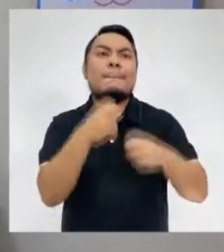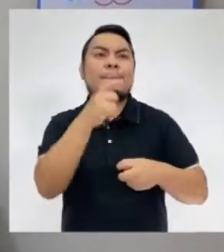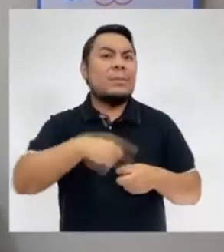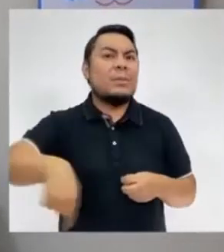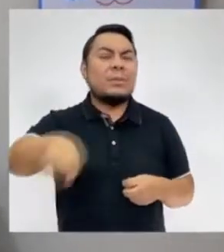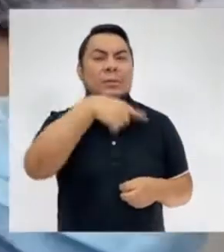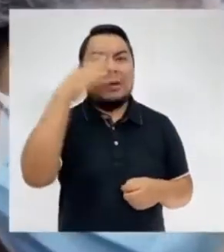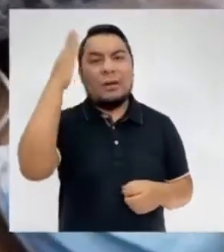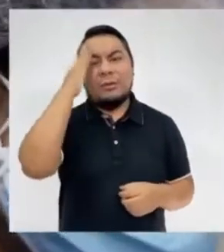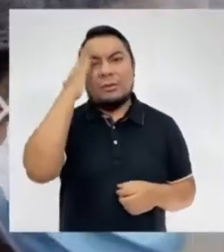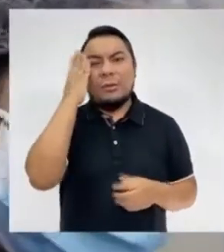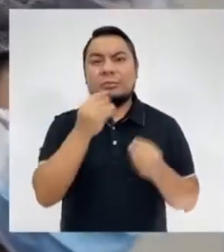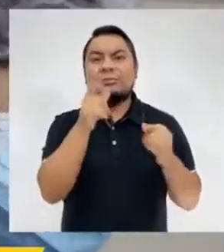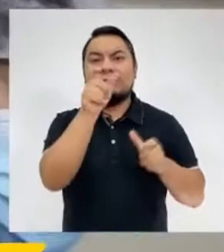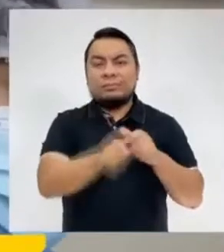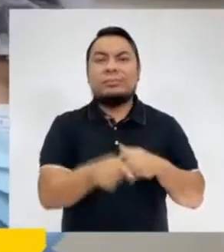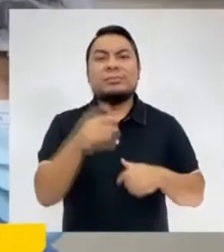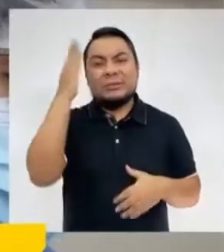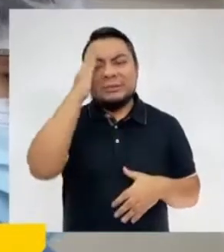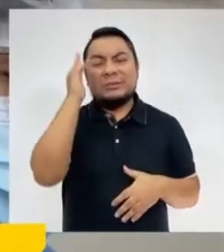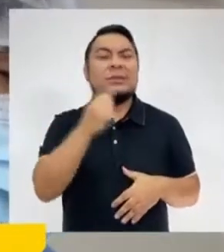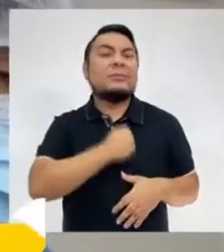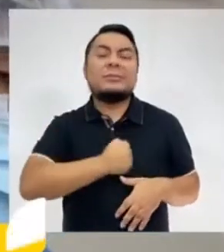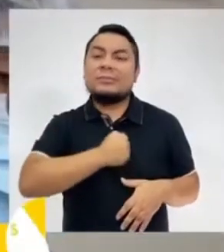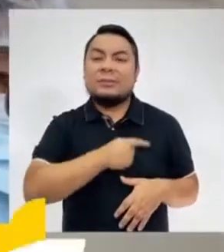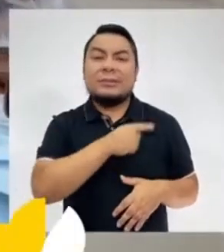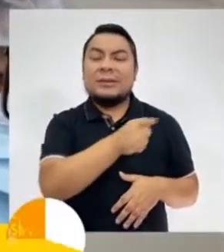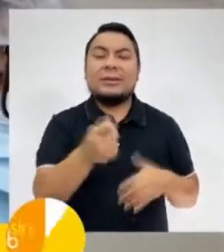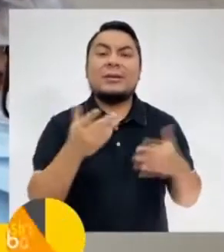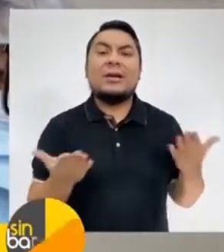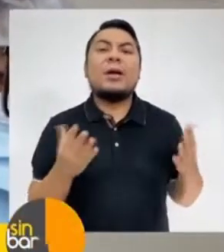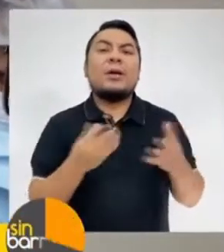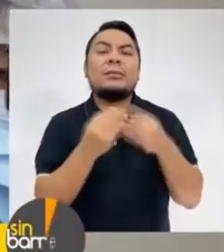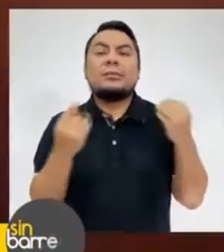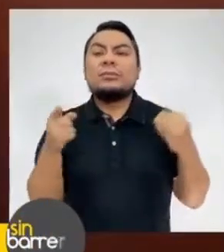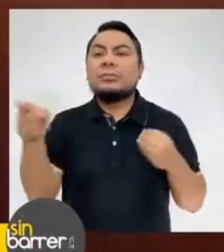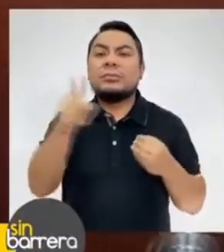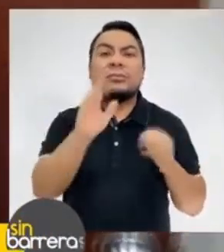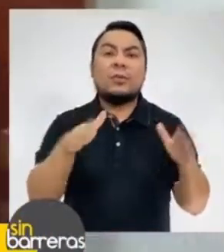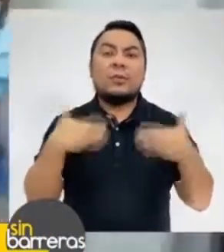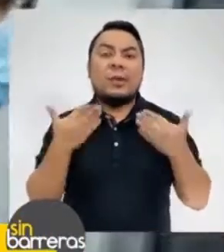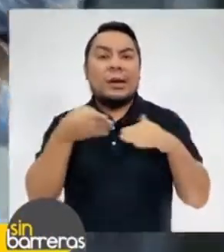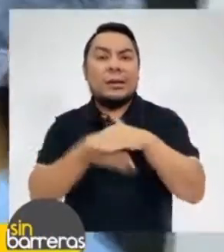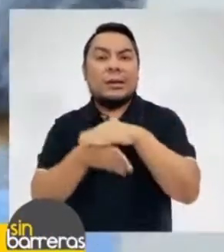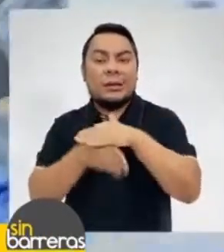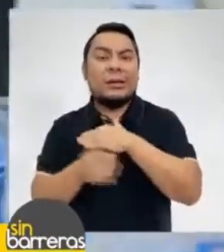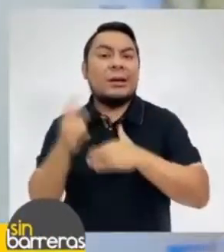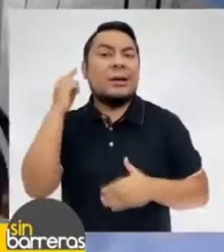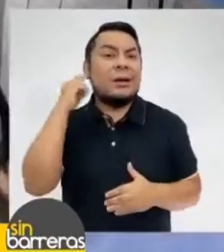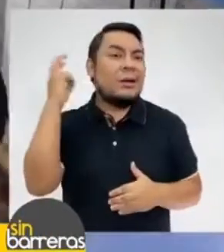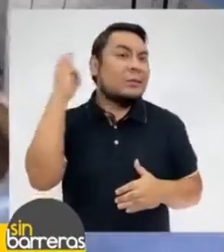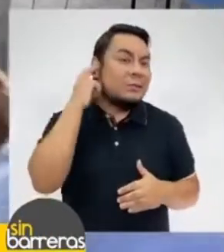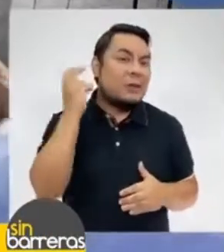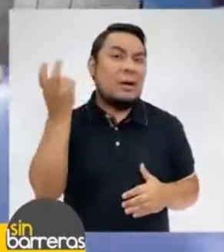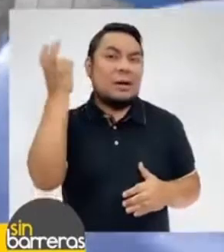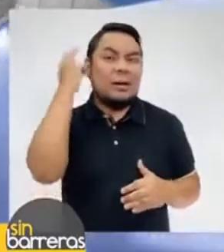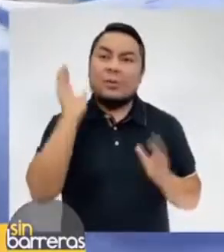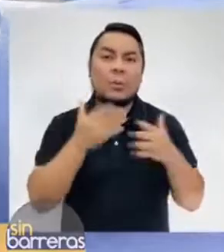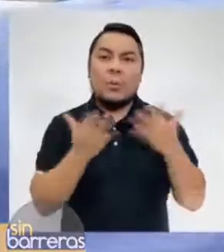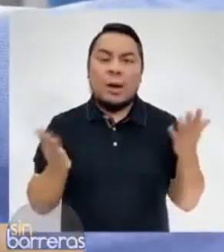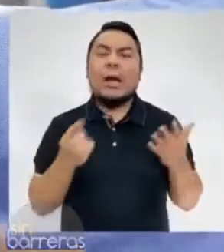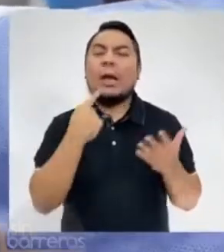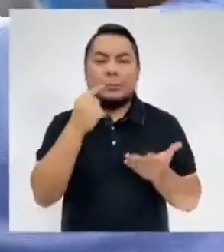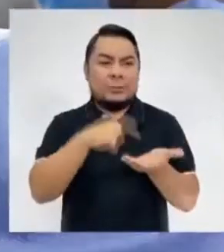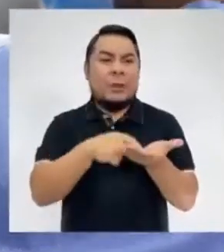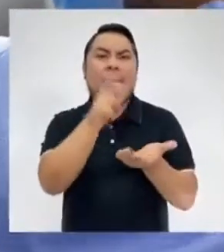esta problemática porque conoce varios pacientes que lamentablemente en muchos casos no pueden acceder a audífonos medicados,